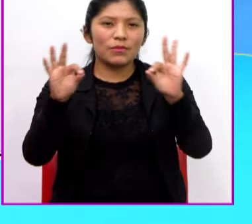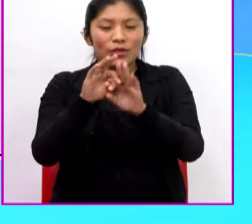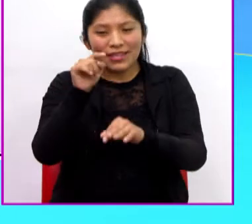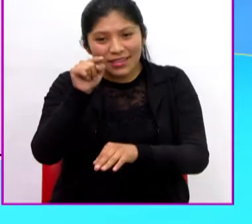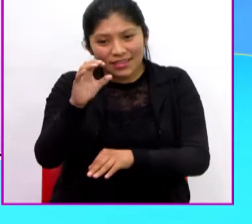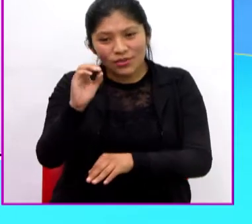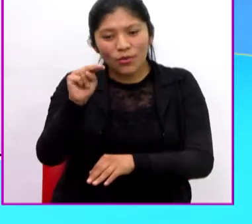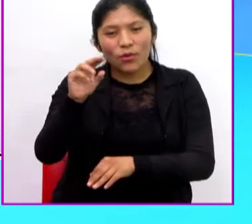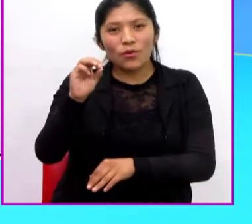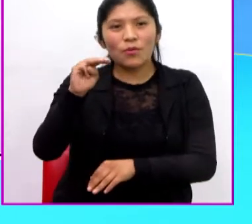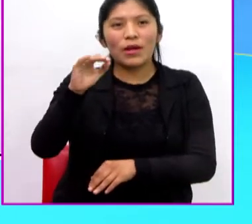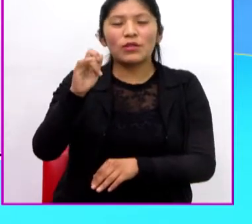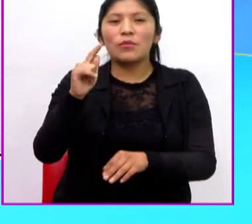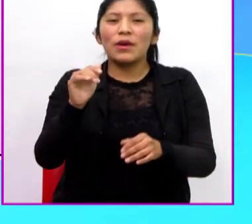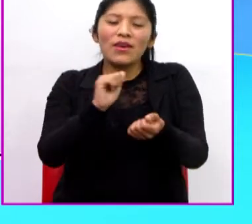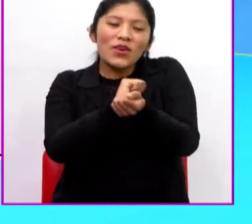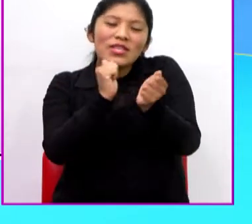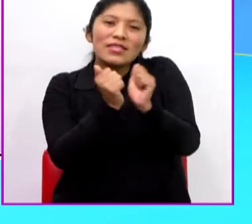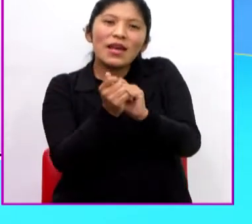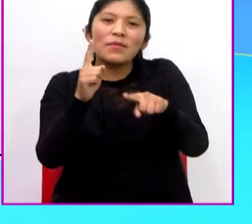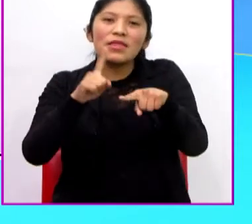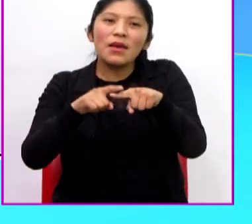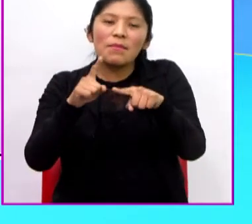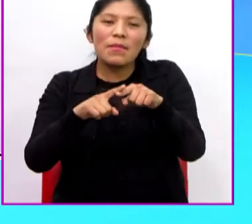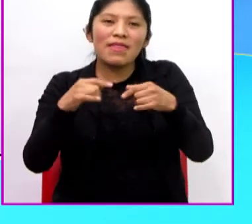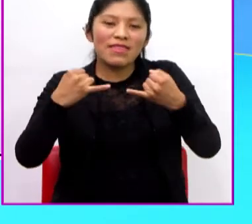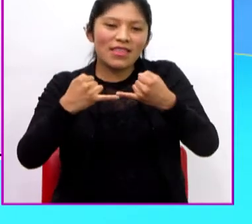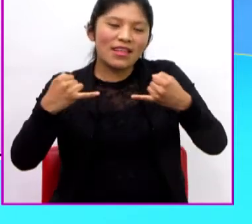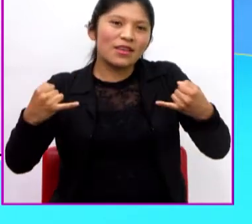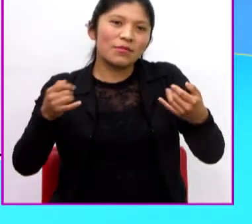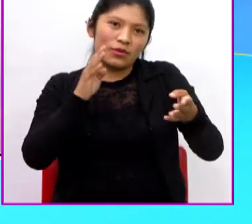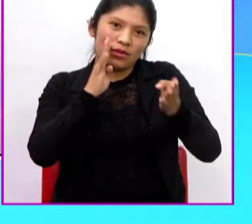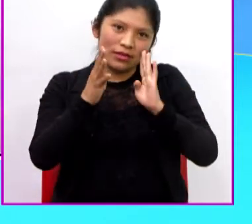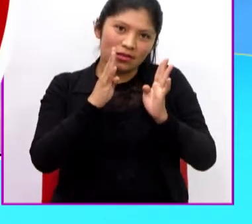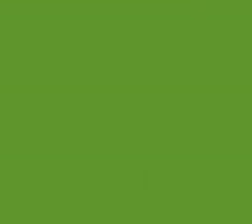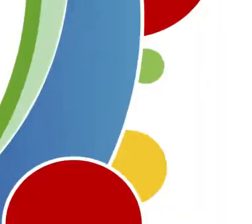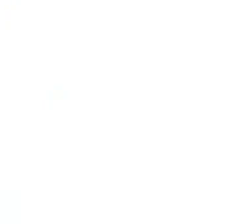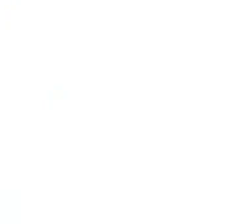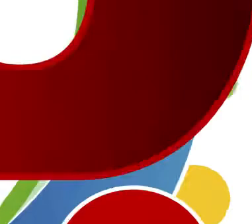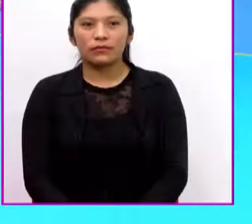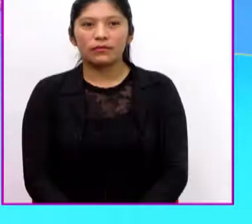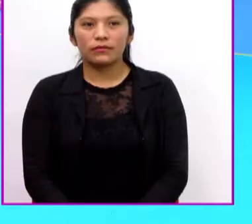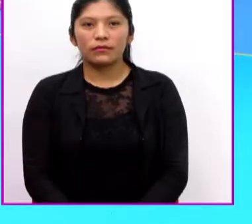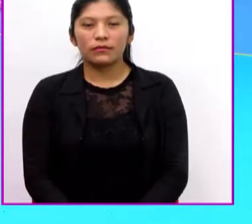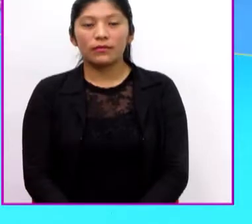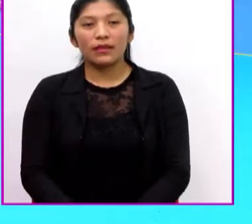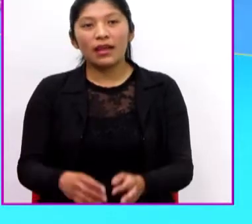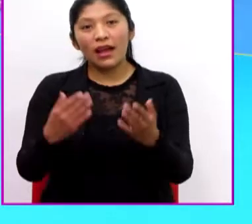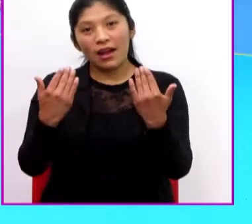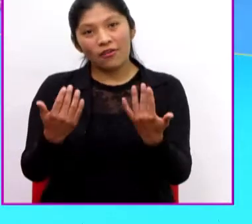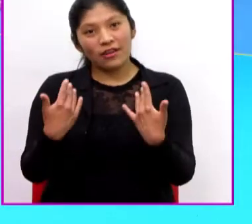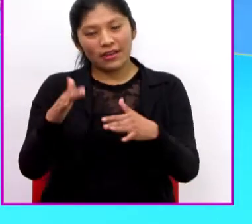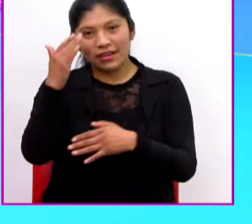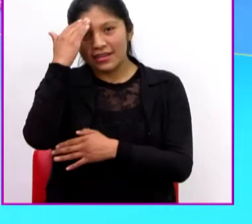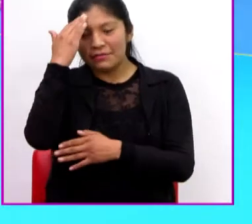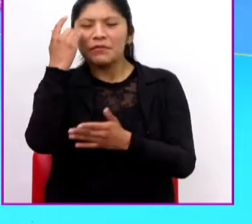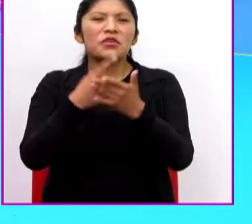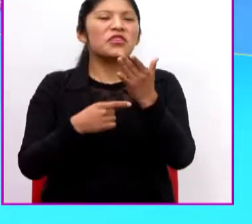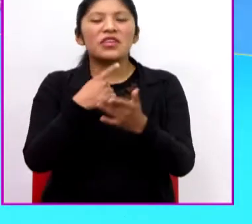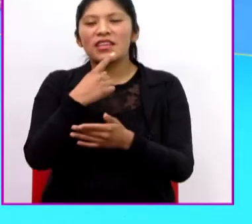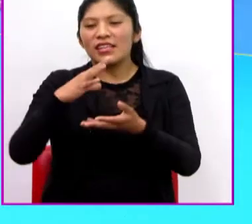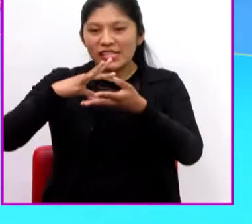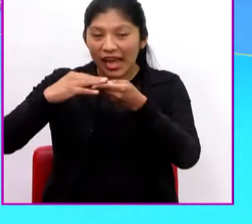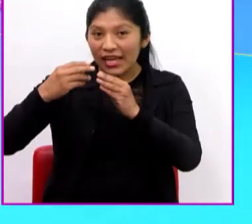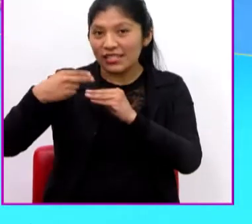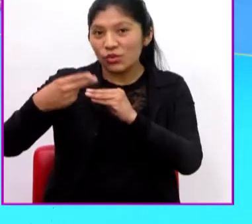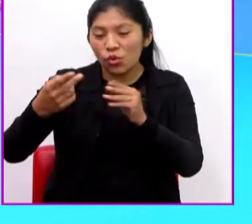onomatopeyas cambian dependiendo el idioma en el que se esté hablando. Ahora que ya sabemos que es una historieta,